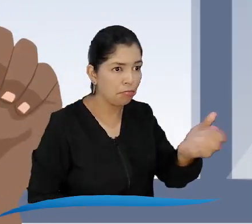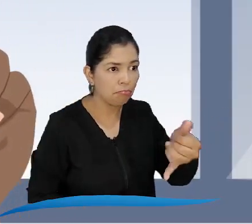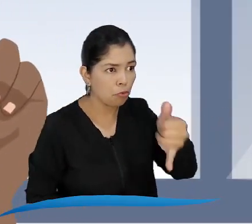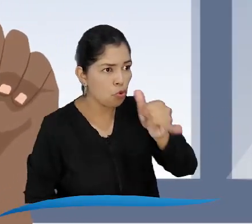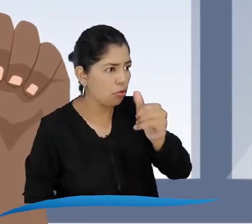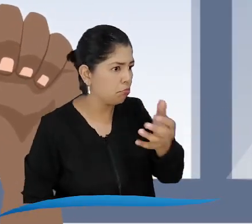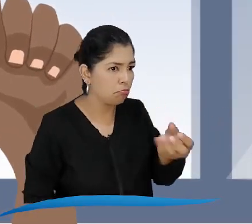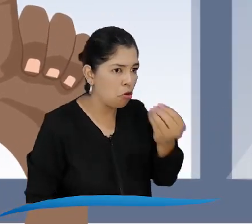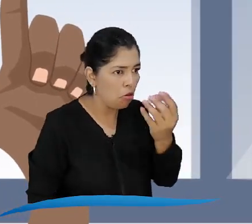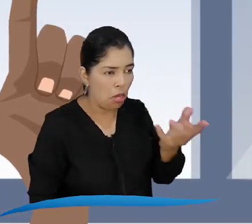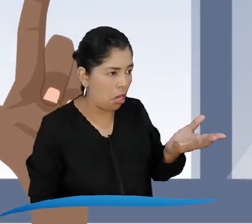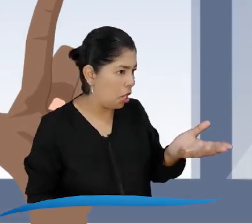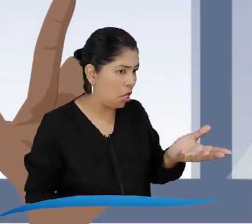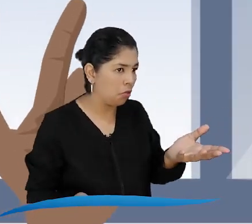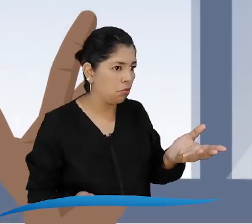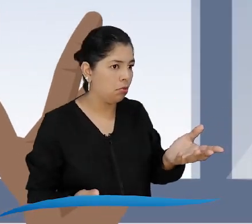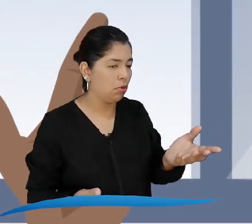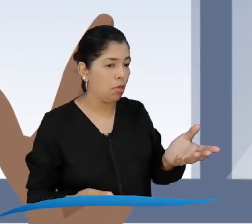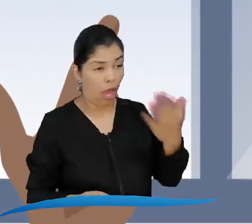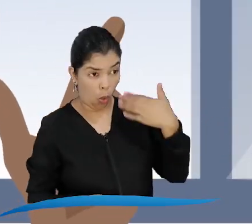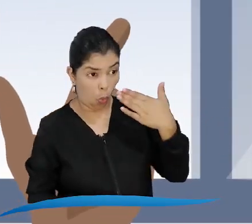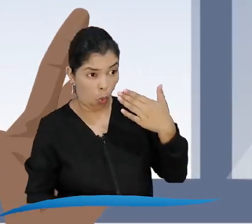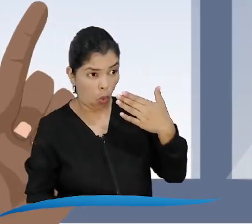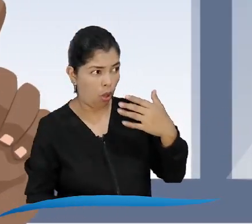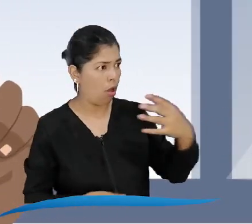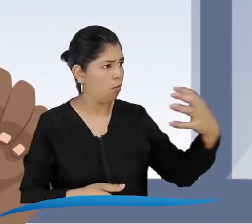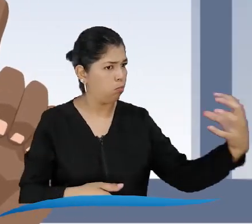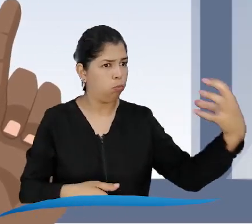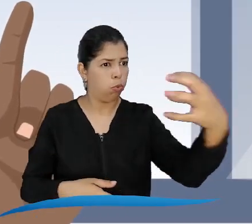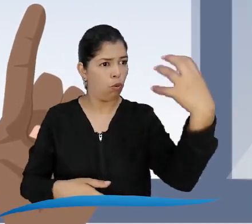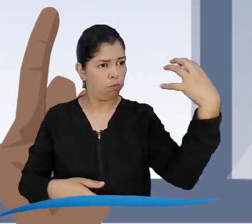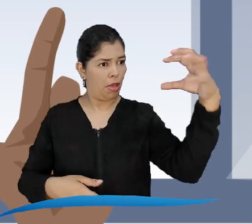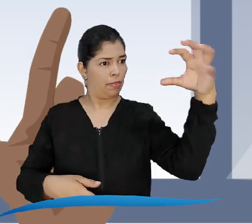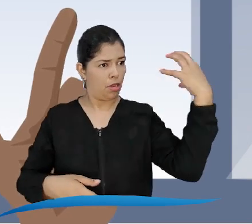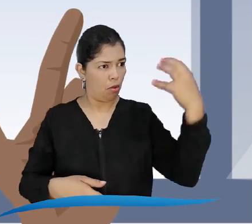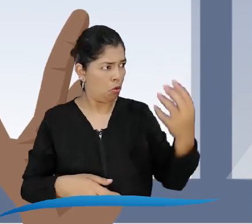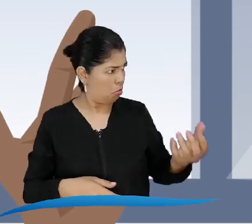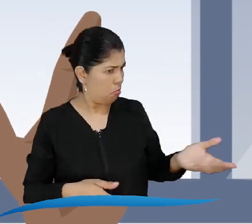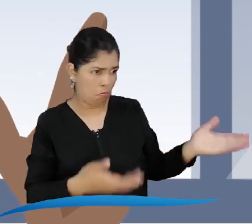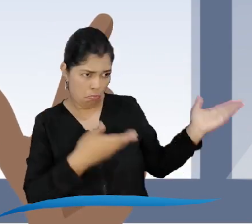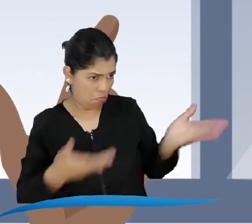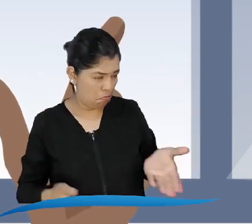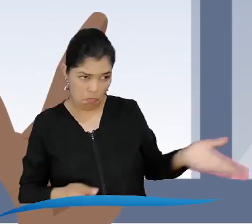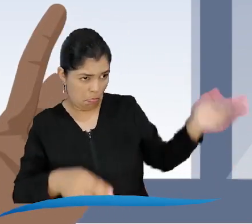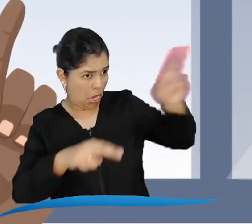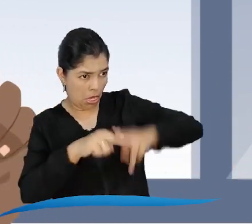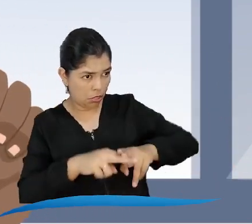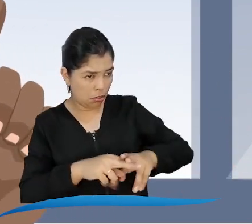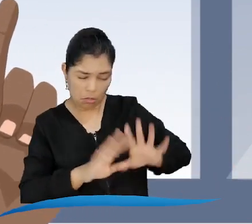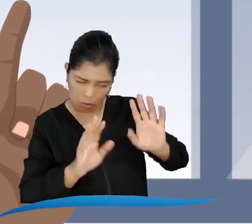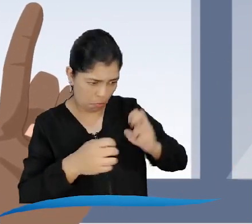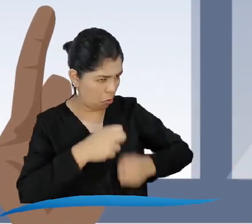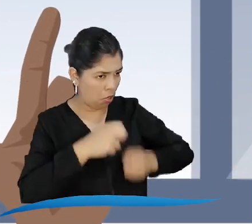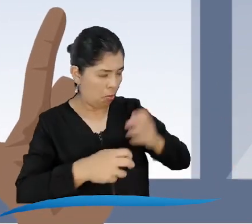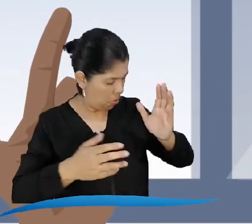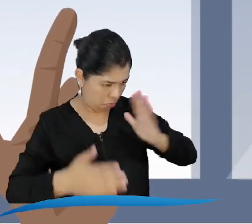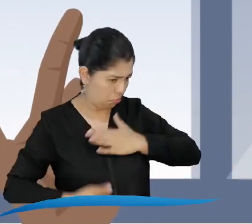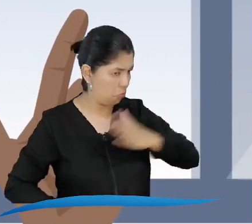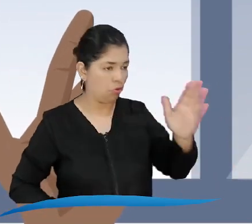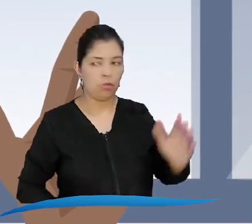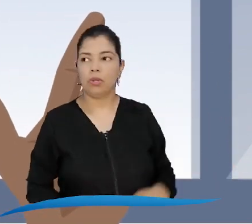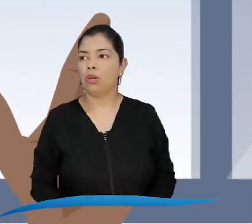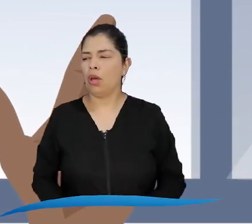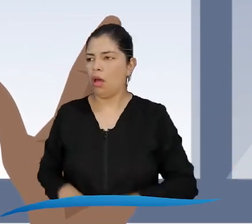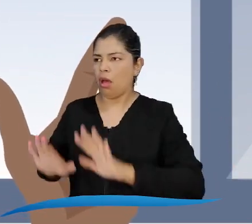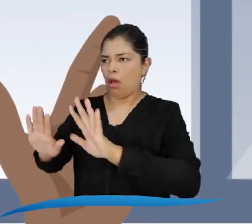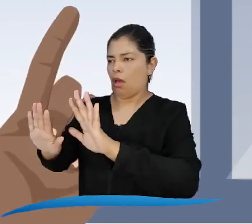¿Se les antoja algo? ¿Les traigo unos ventiladores extra? Acá ya hay como ocho prendidos, pero si están acalorados se les consiguen más.